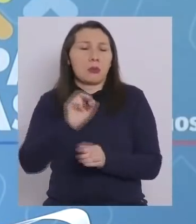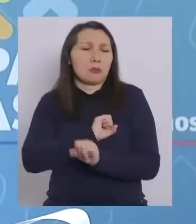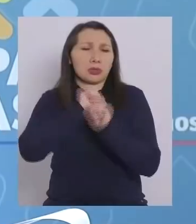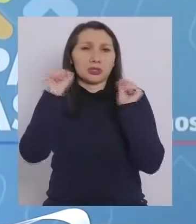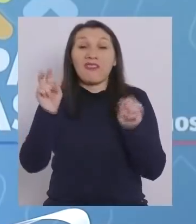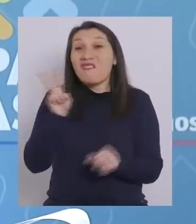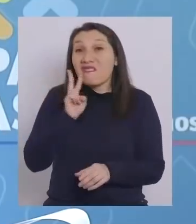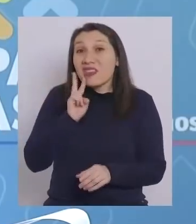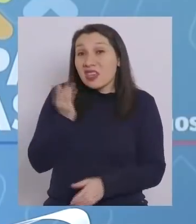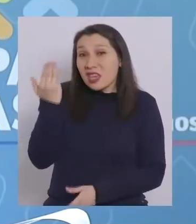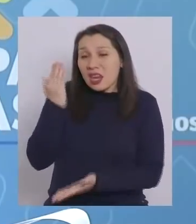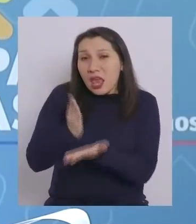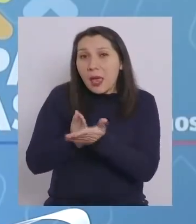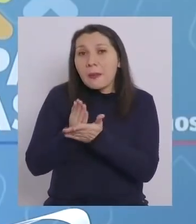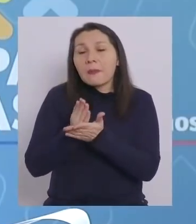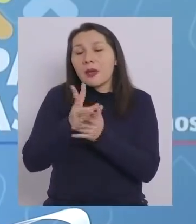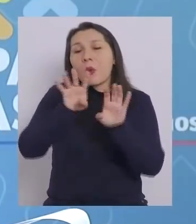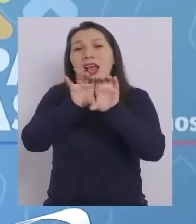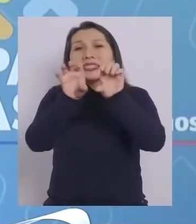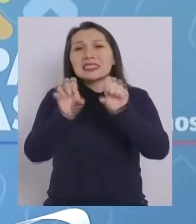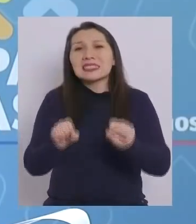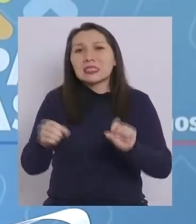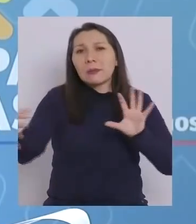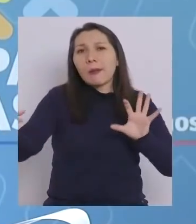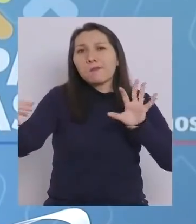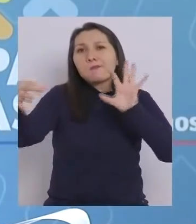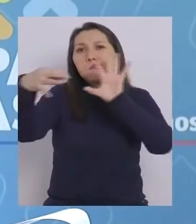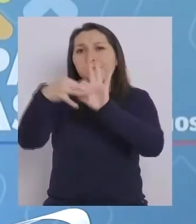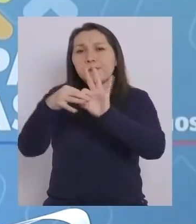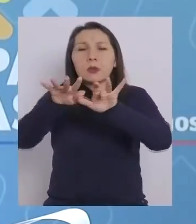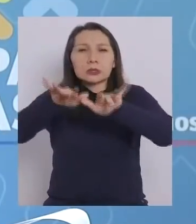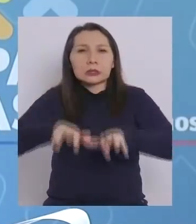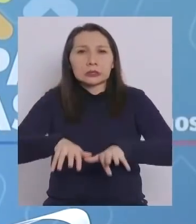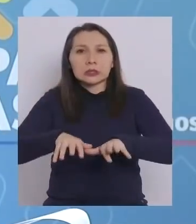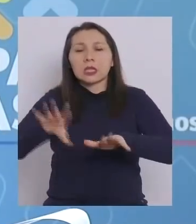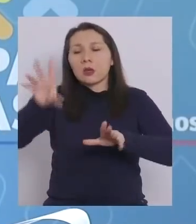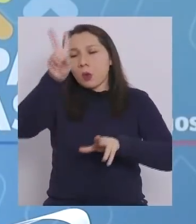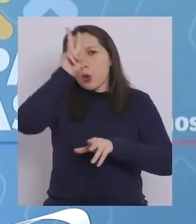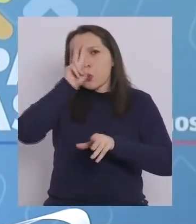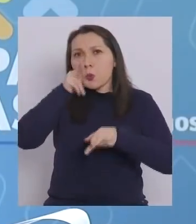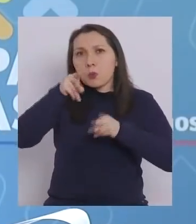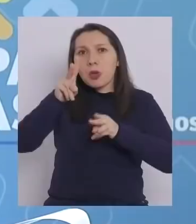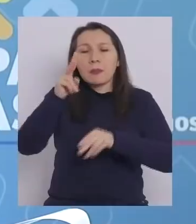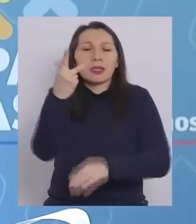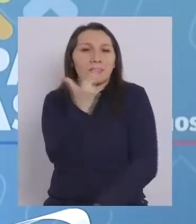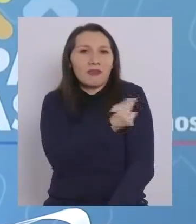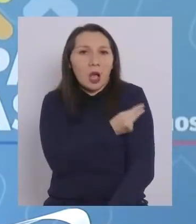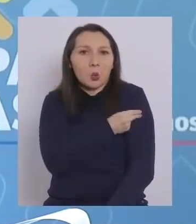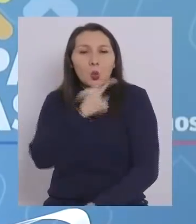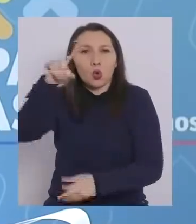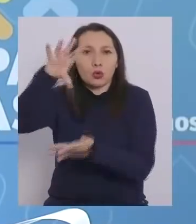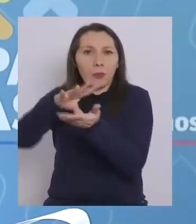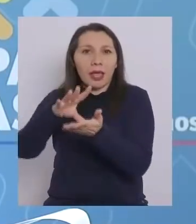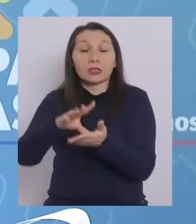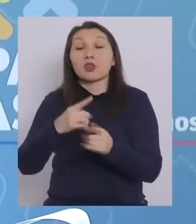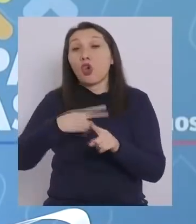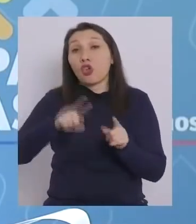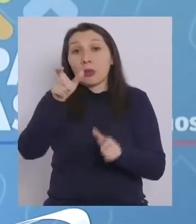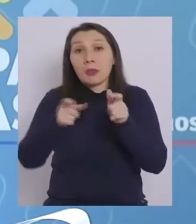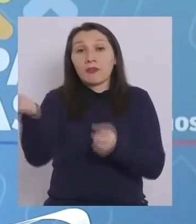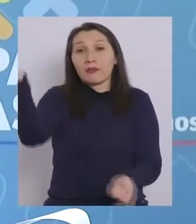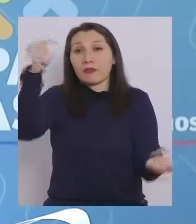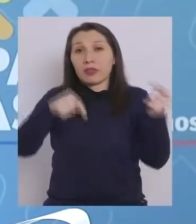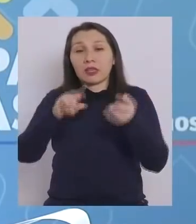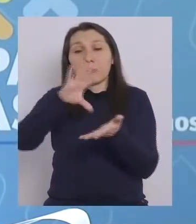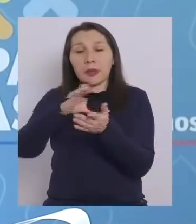El viernes comenzamos con nuestro sistema electrónico de homologación. Ministro, pero hay gente que viene del extranjero,